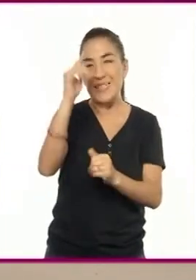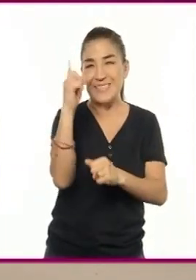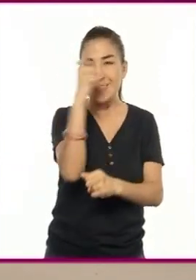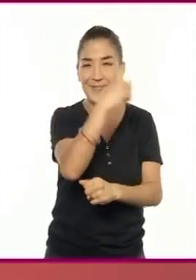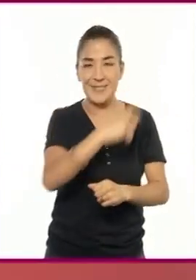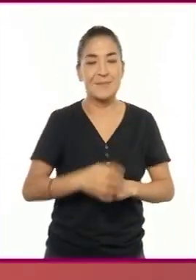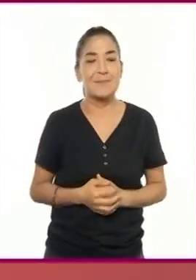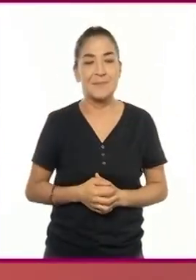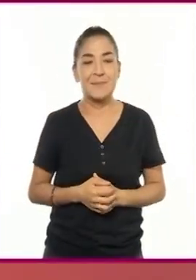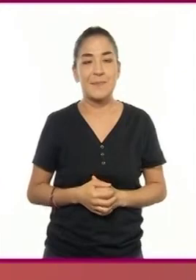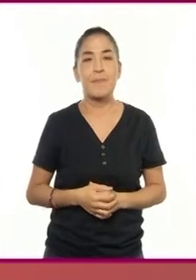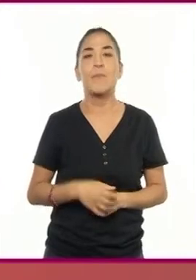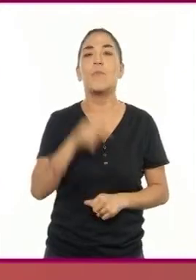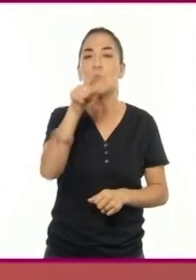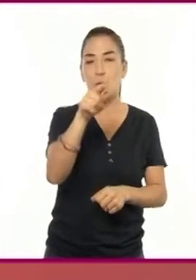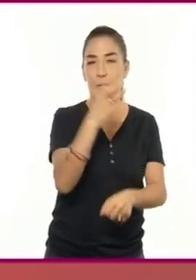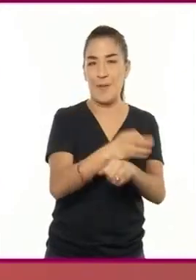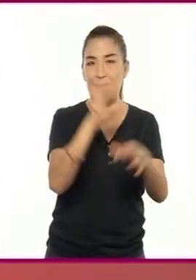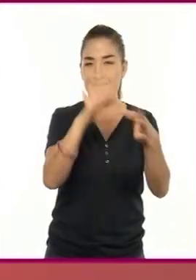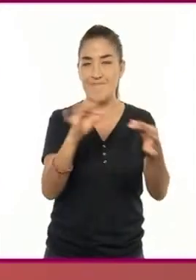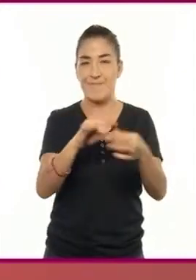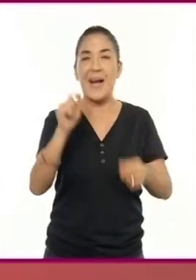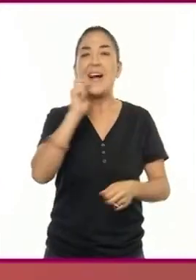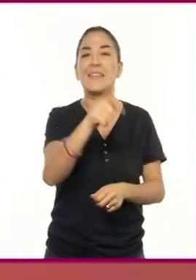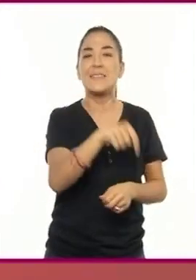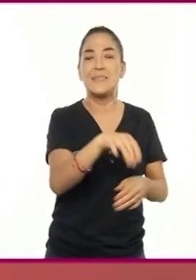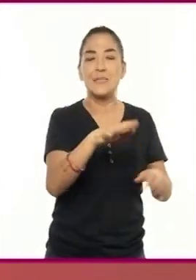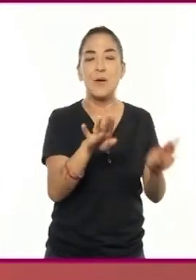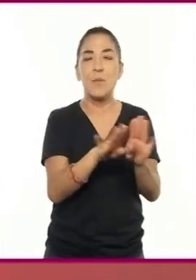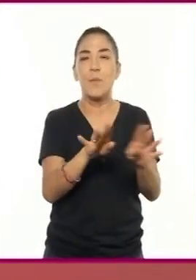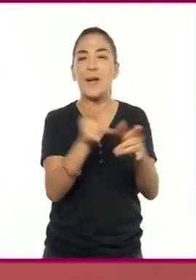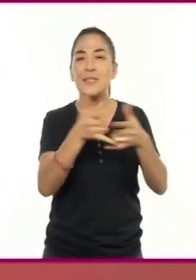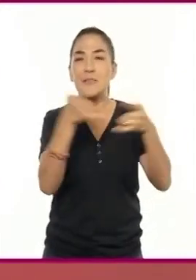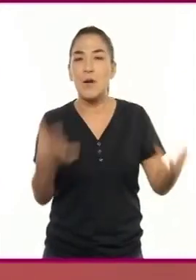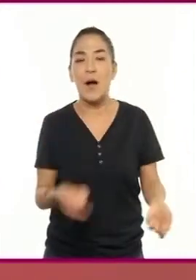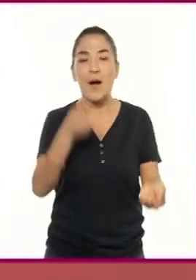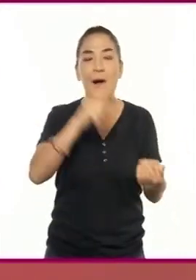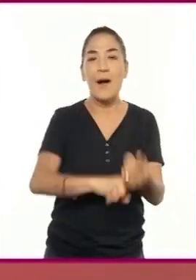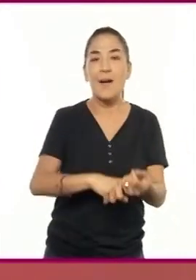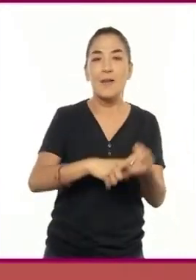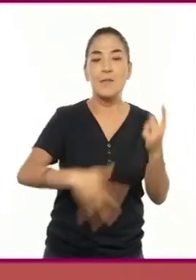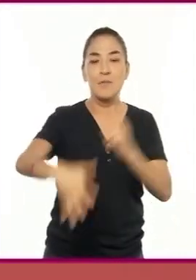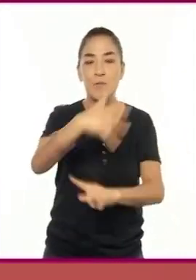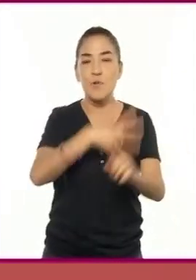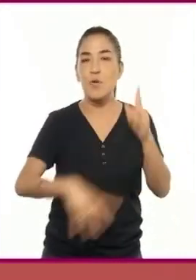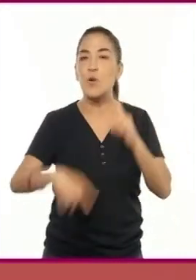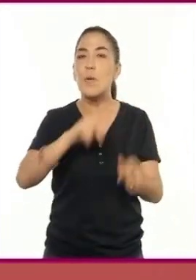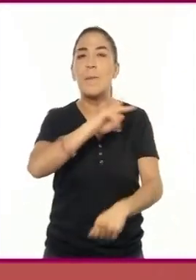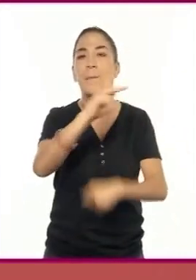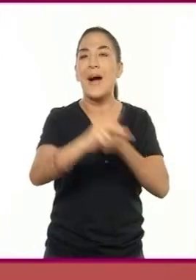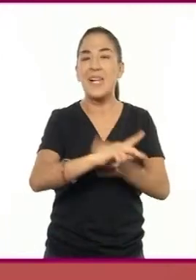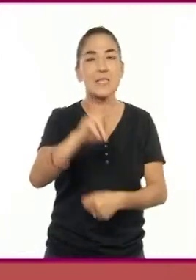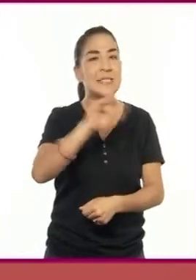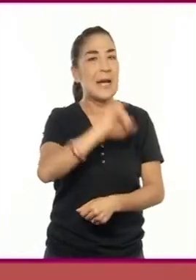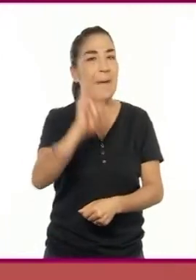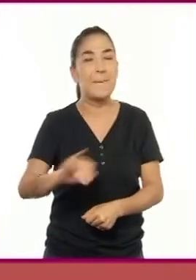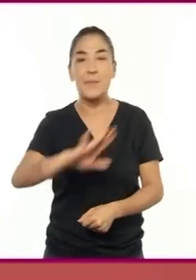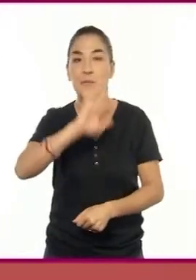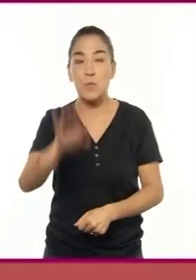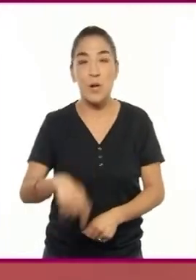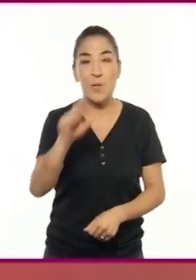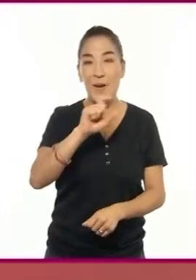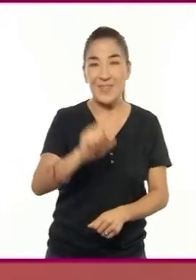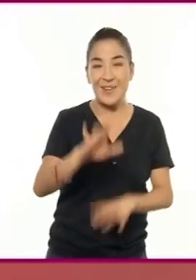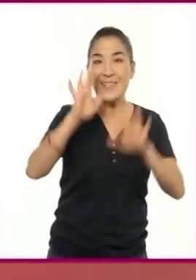Antes, los pongo en contexto. En esta parte, el joven se encuentra en el país donde nunca se muere. Y al extrañar a su